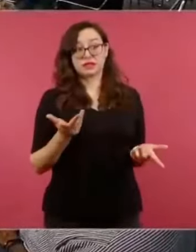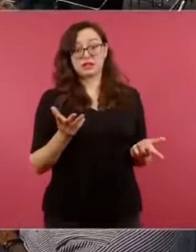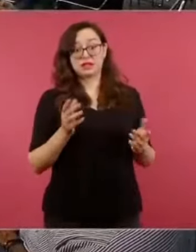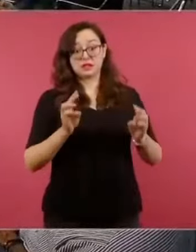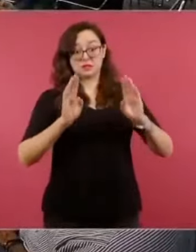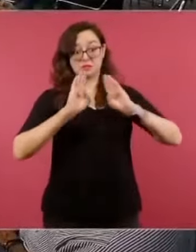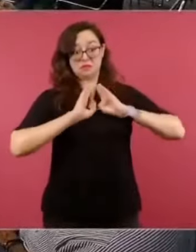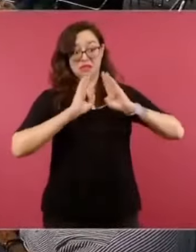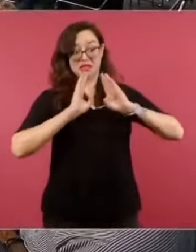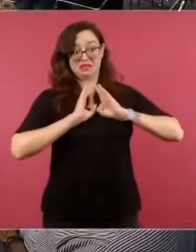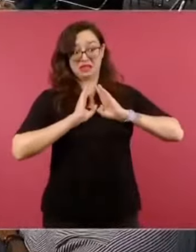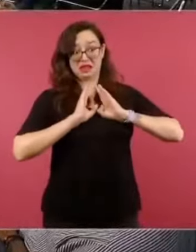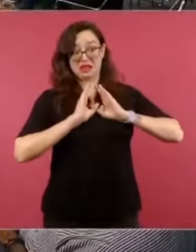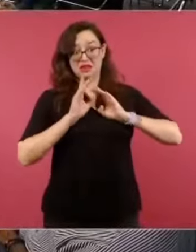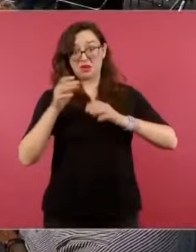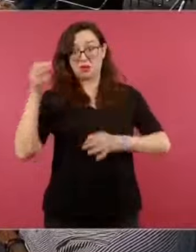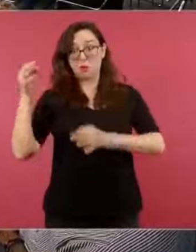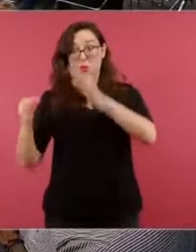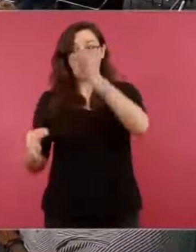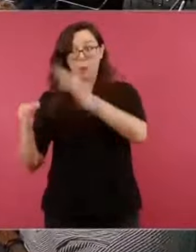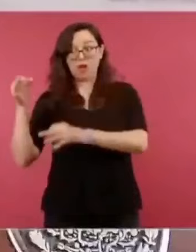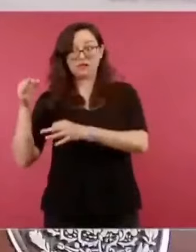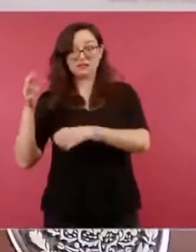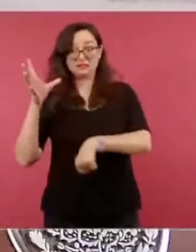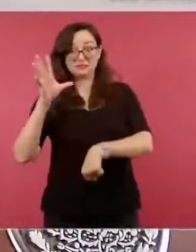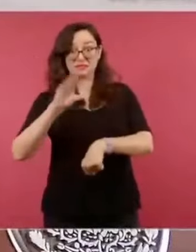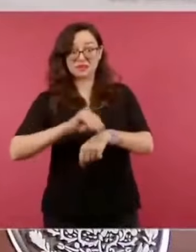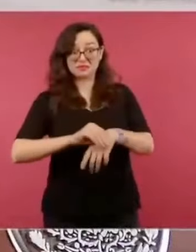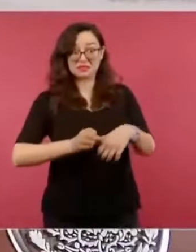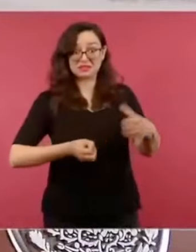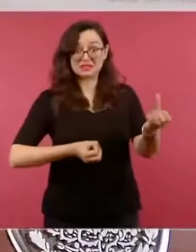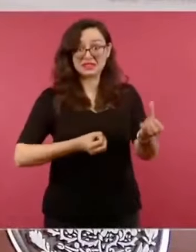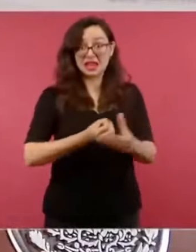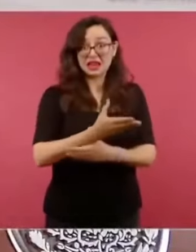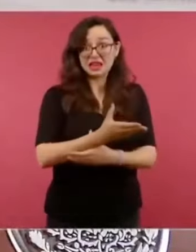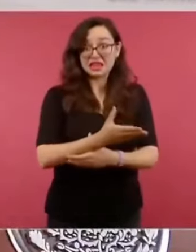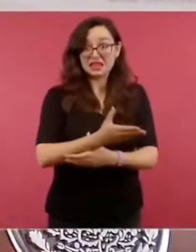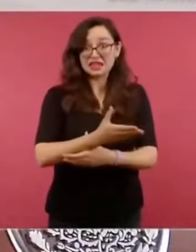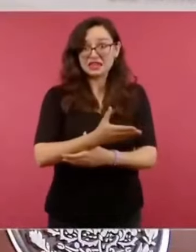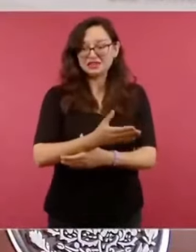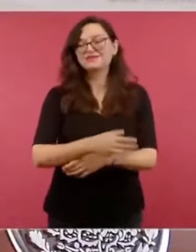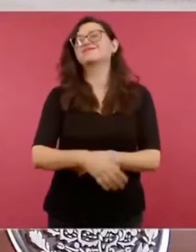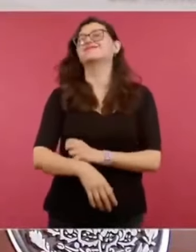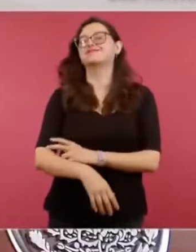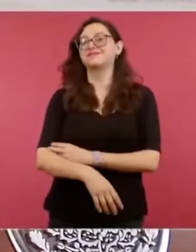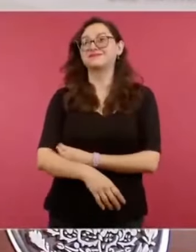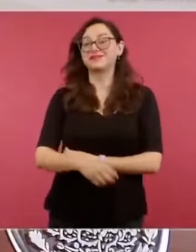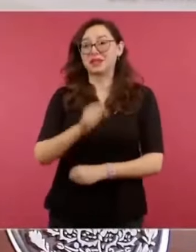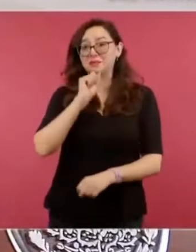Sí, sí, porque el Poder Judicial ya tomó partido,